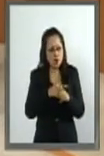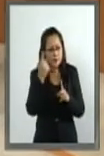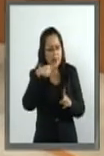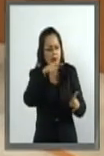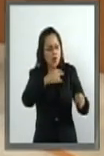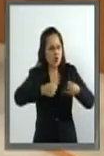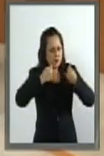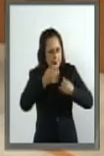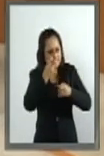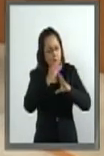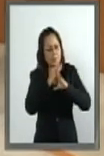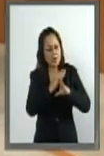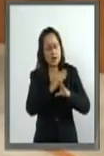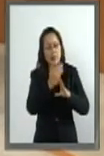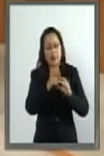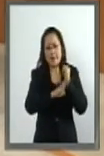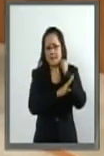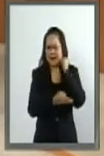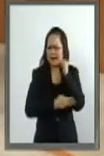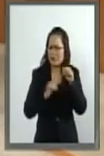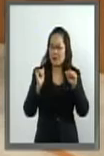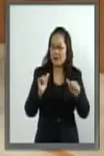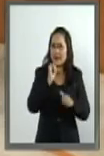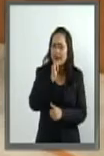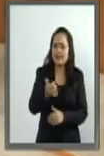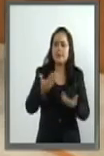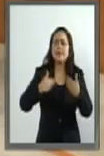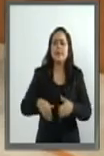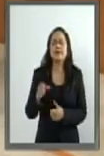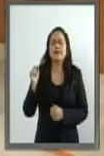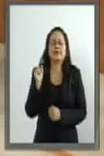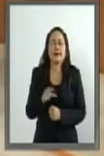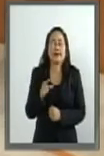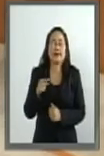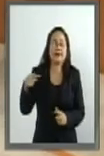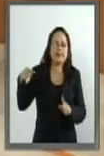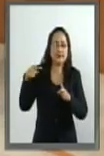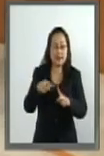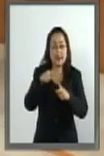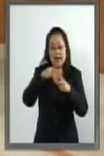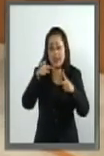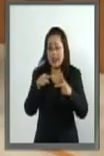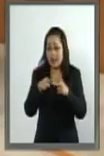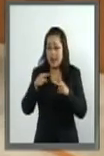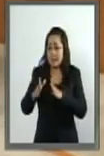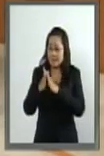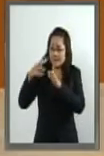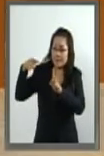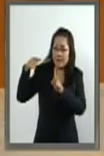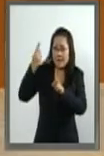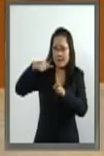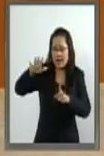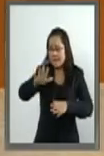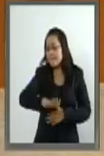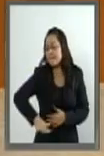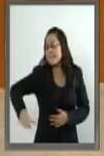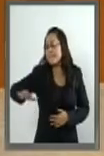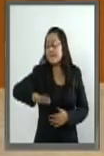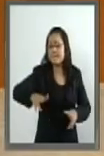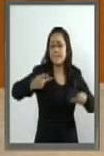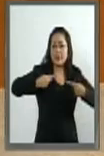los adolescentes. Centrar adecuadamente esas intervenciones en las poblaciones